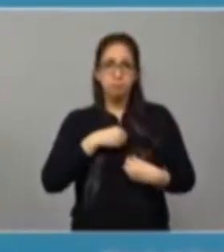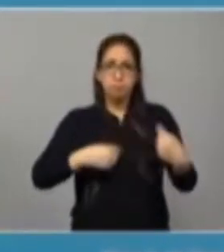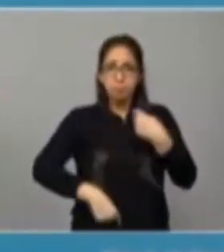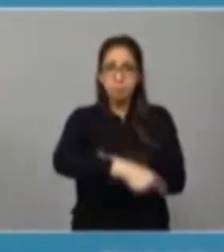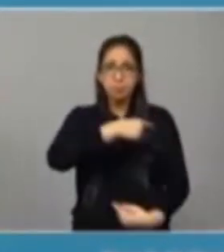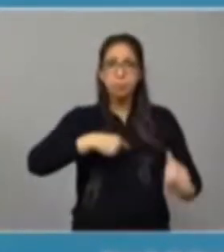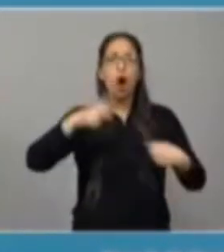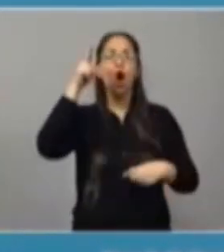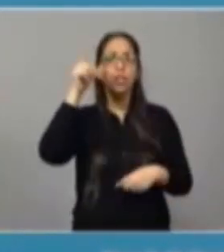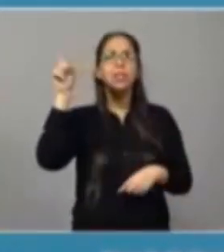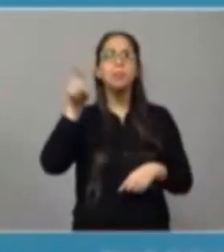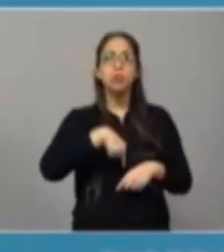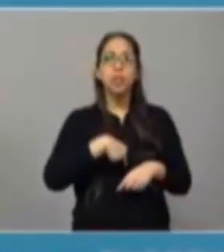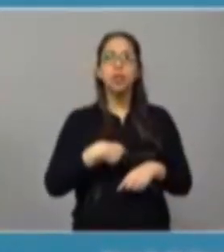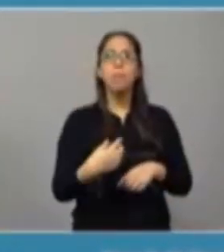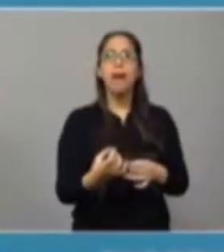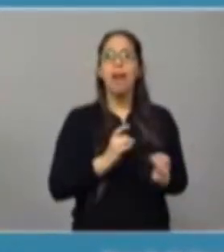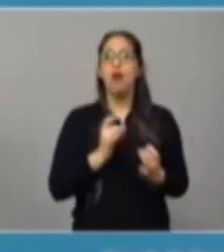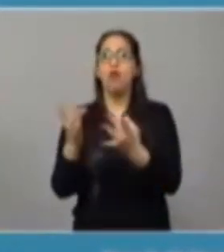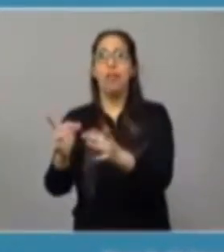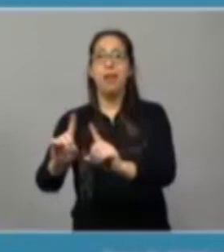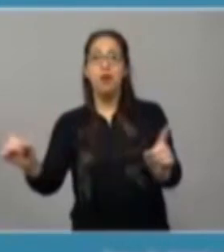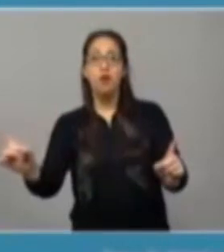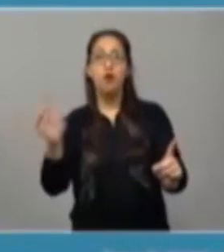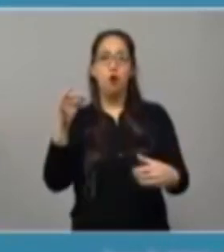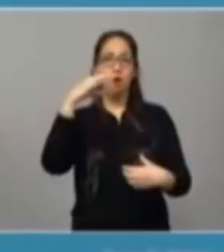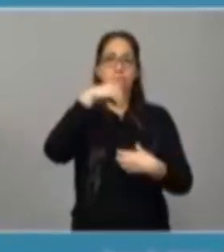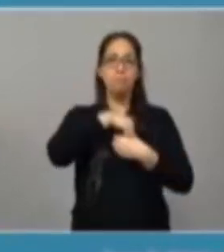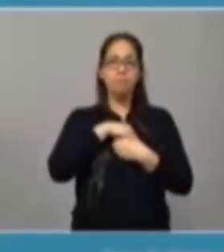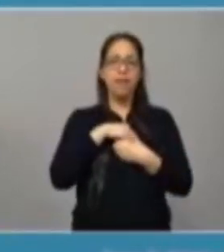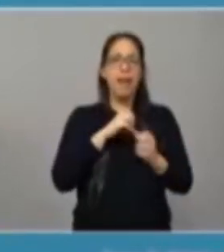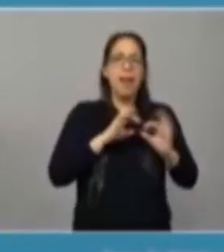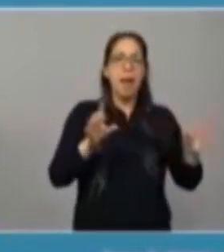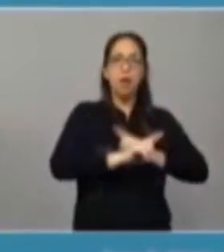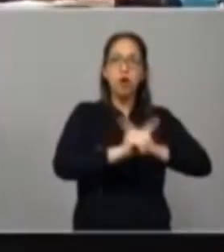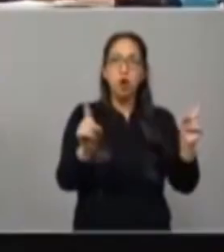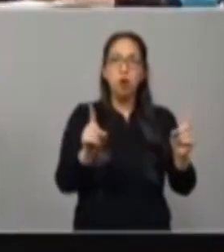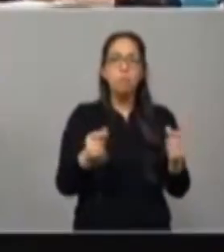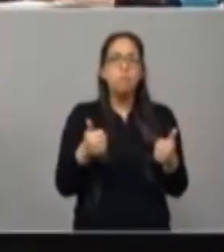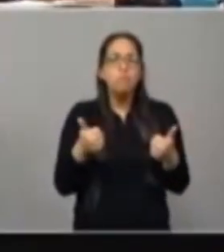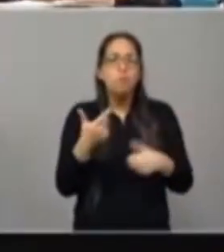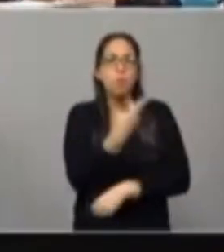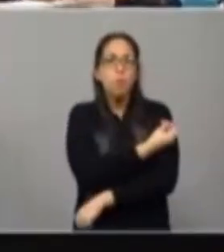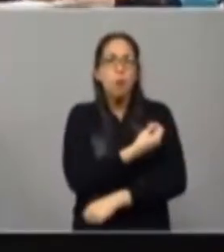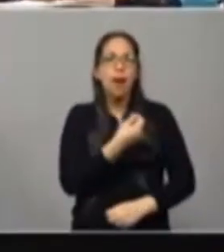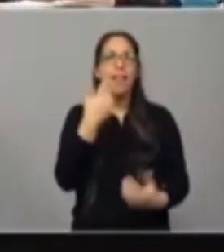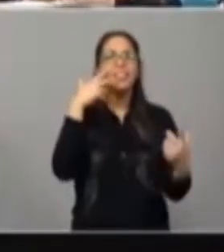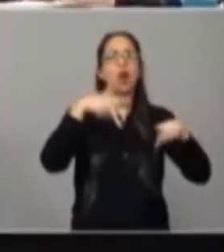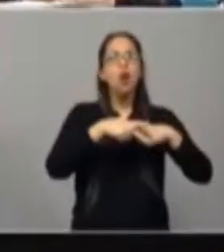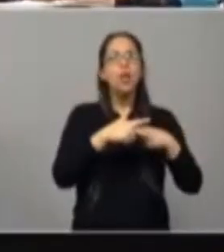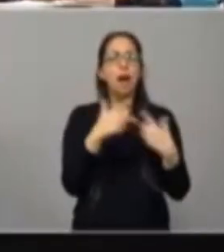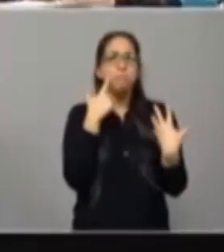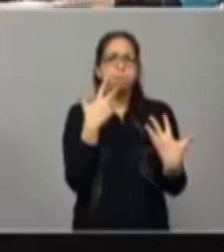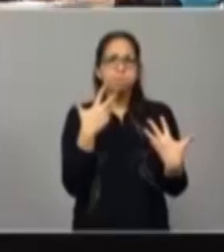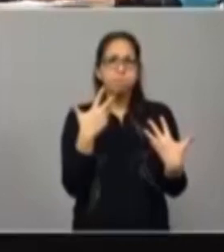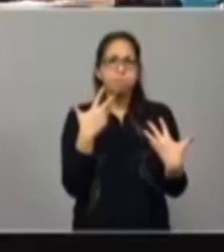reducir los contagios y el 90% para reducir casos graves, es decir, una vacuna de alta eficacia. Es una vacuna de una tecnología muy conocida